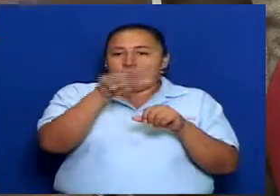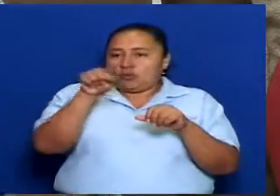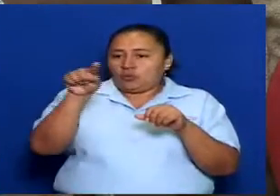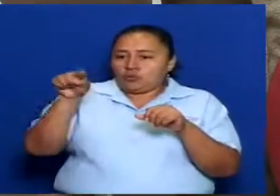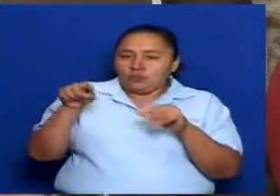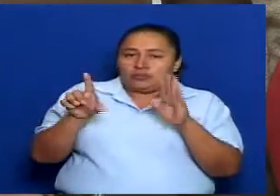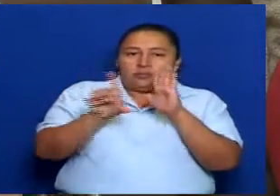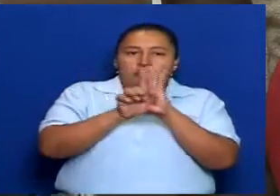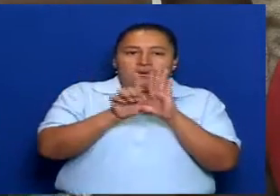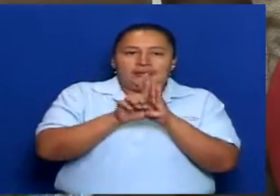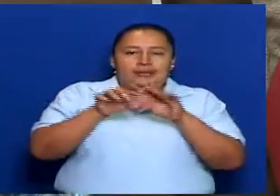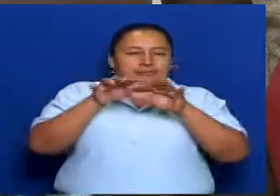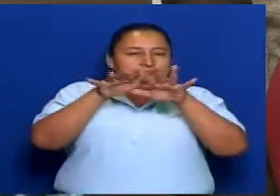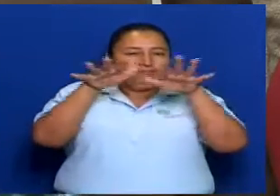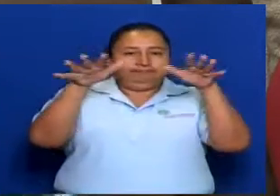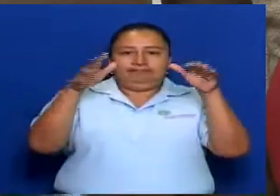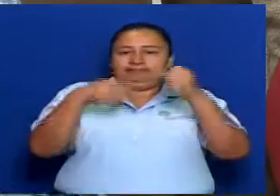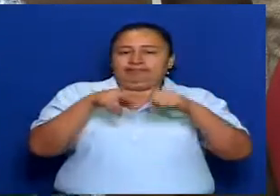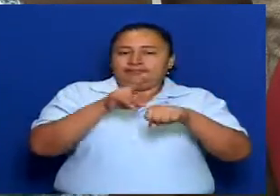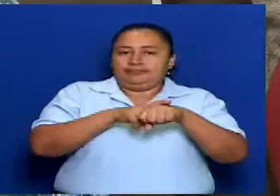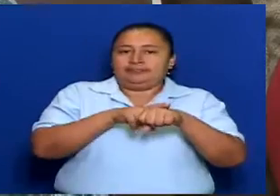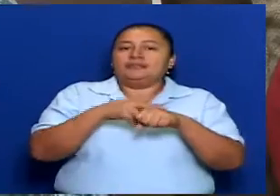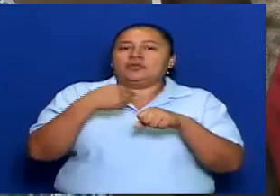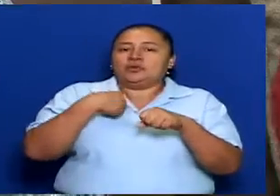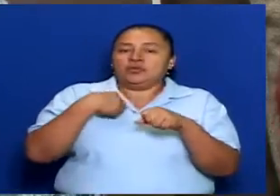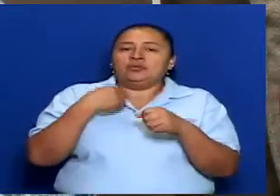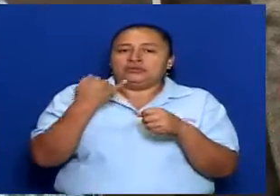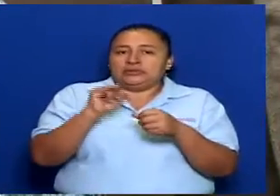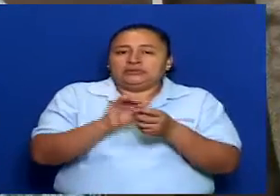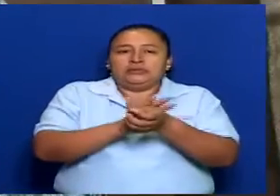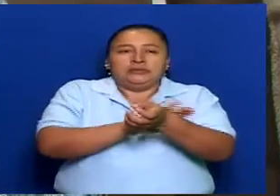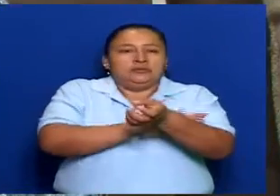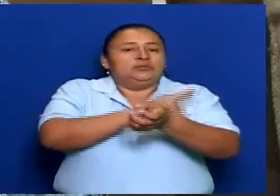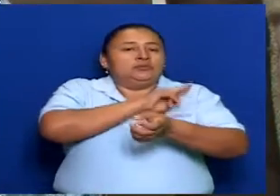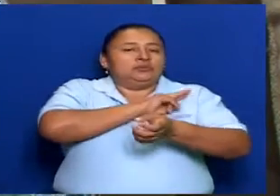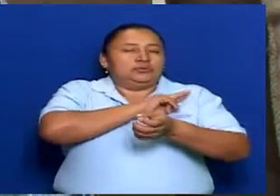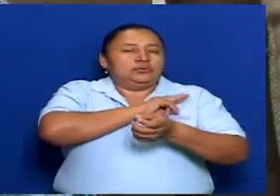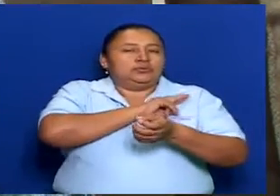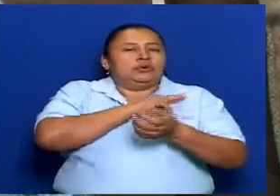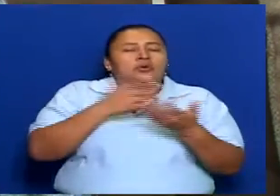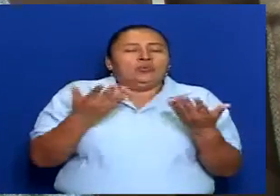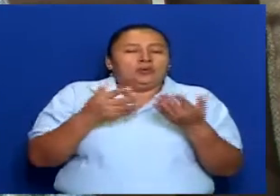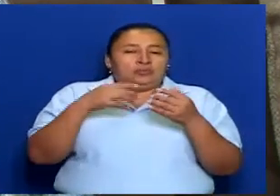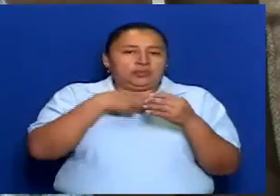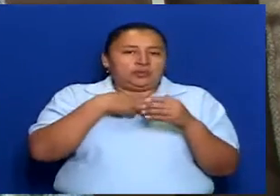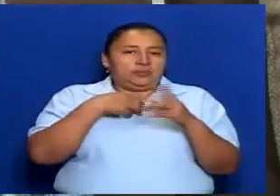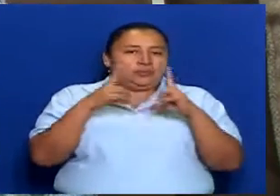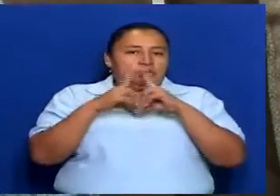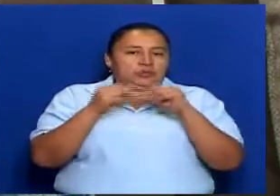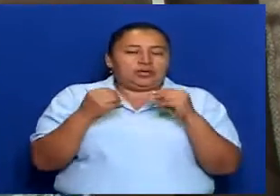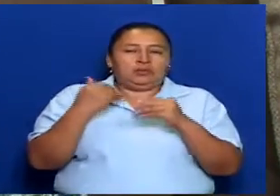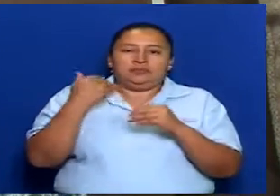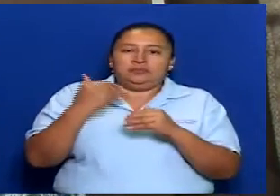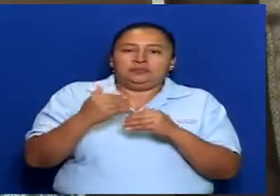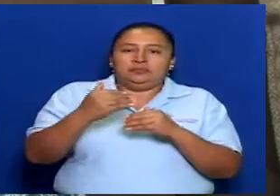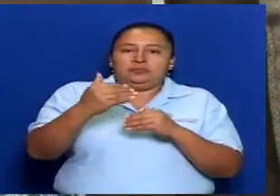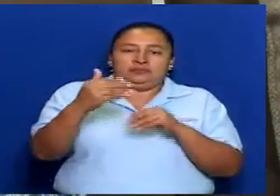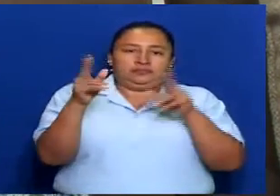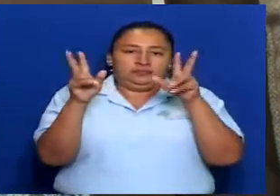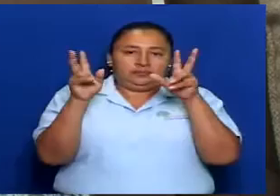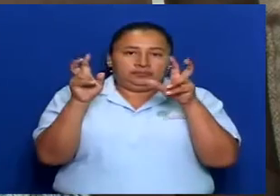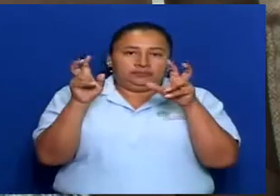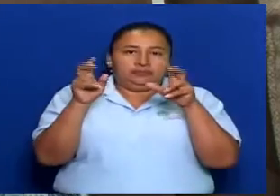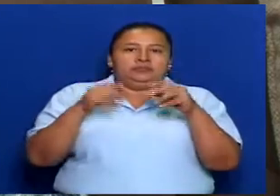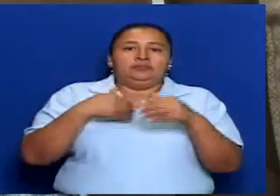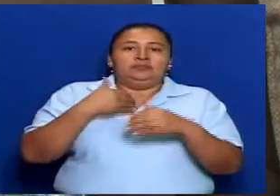amplio nacional, que yo sí siento que como país estamos avanzando en el tema